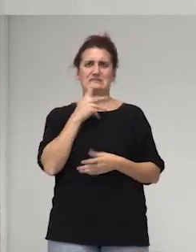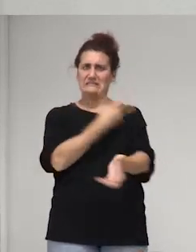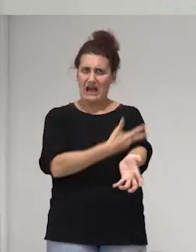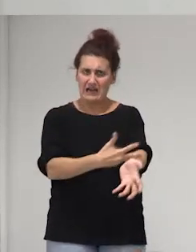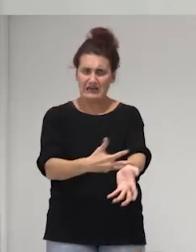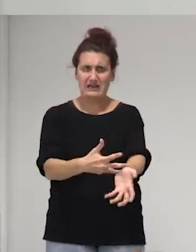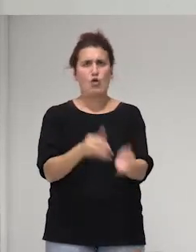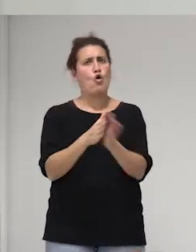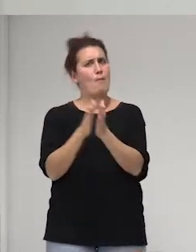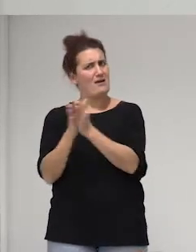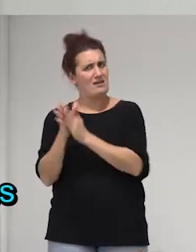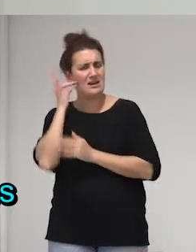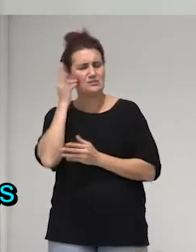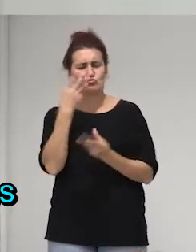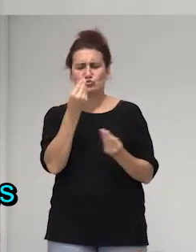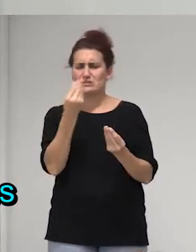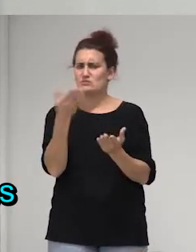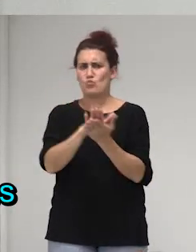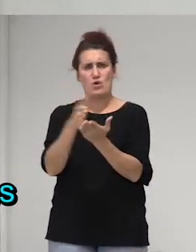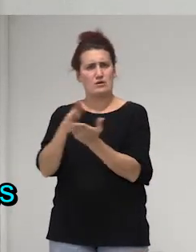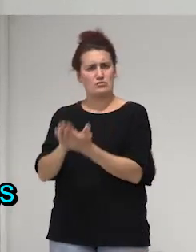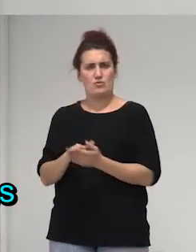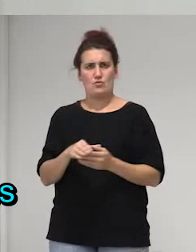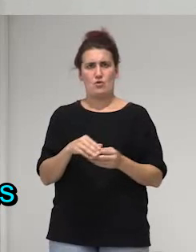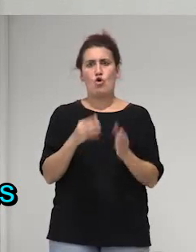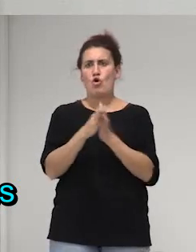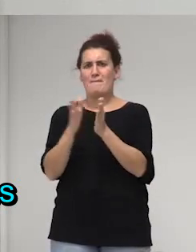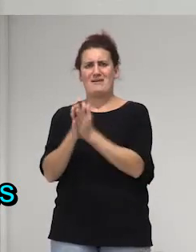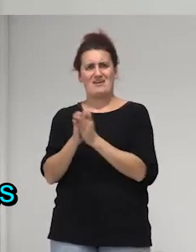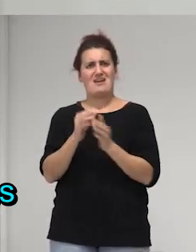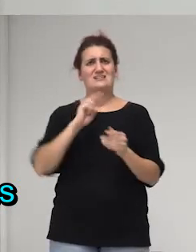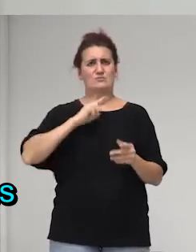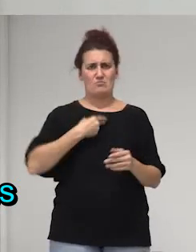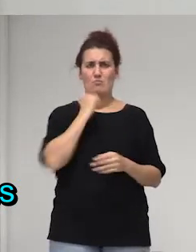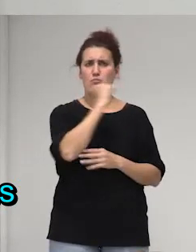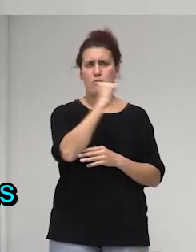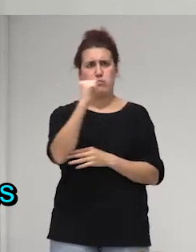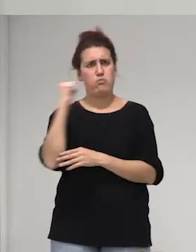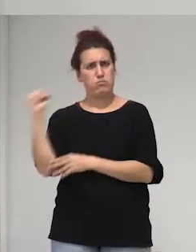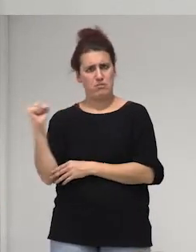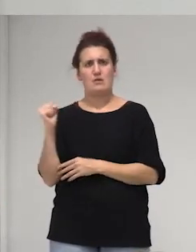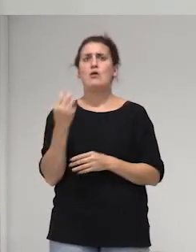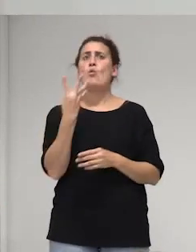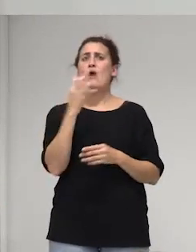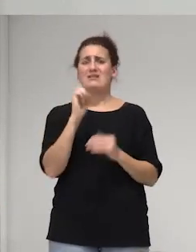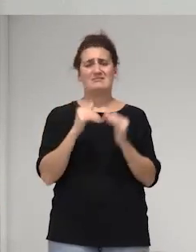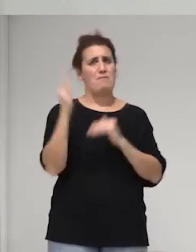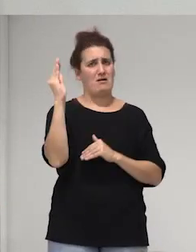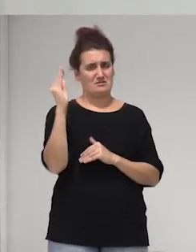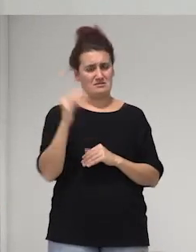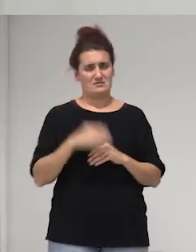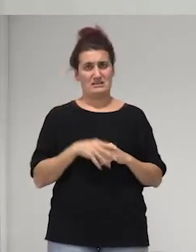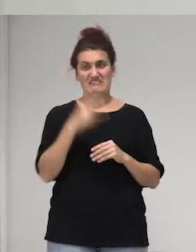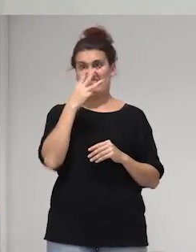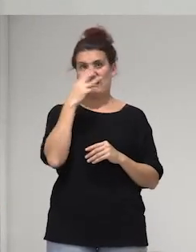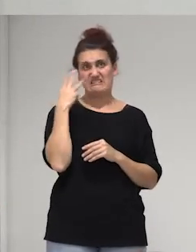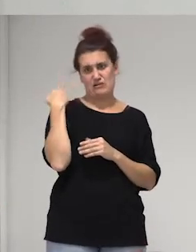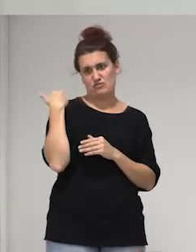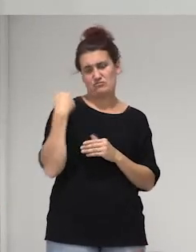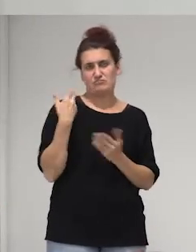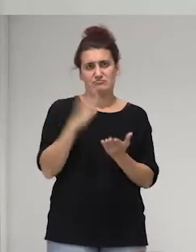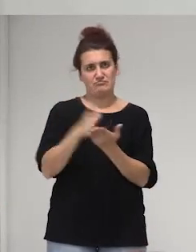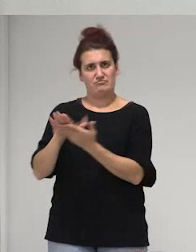compañeras han muerto han matado a más de 40 compañeras trans en los últimos tres años y eso cuesta